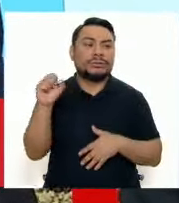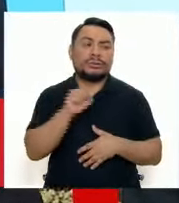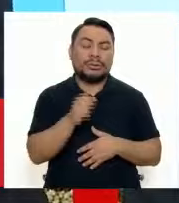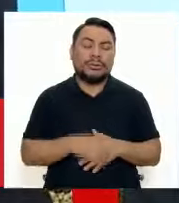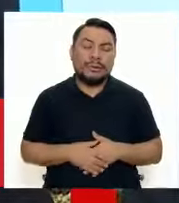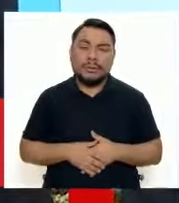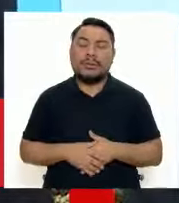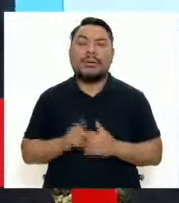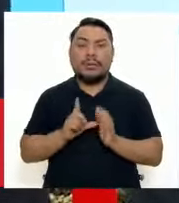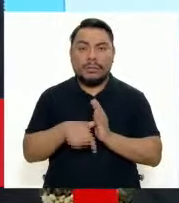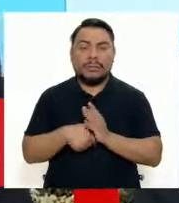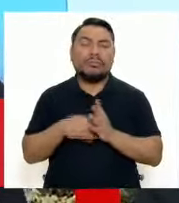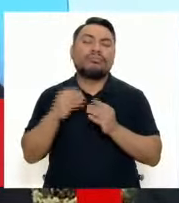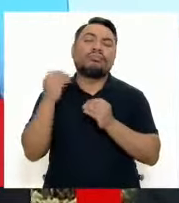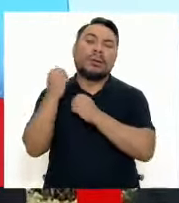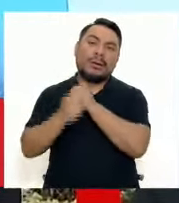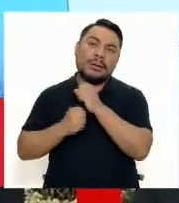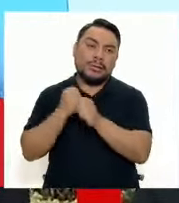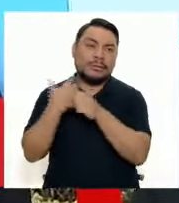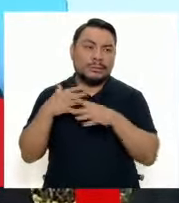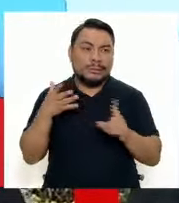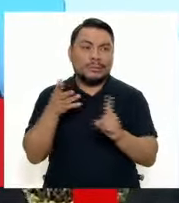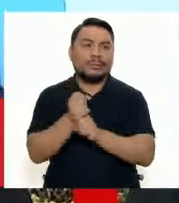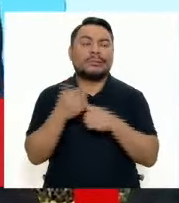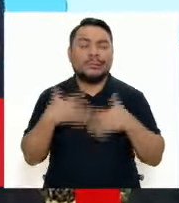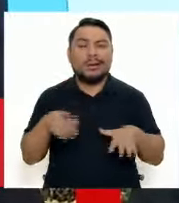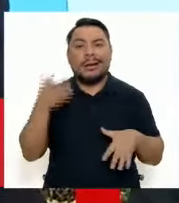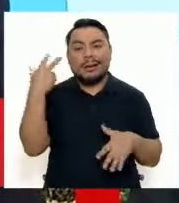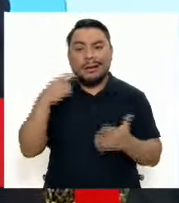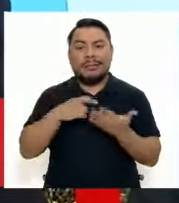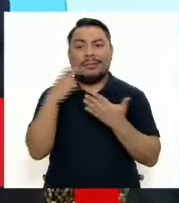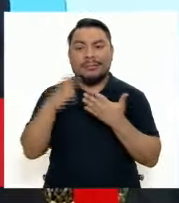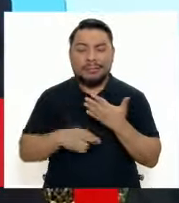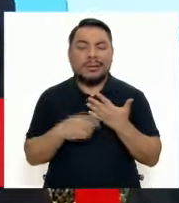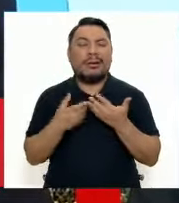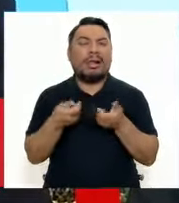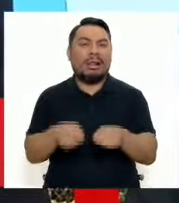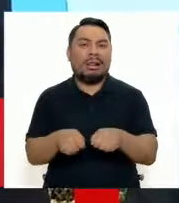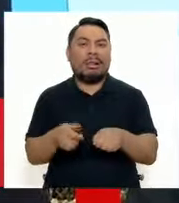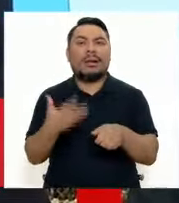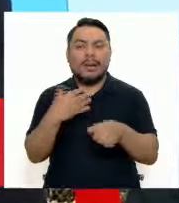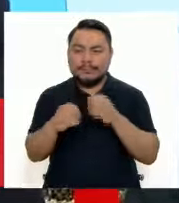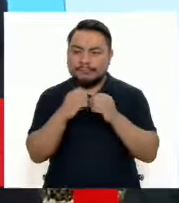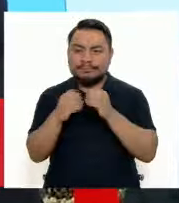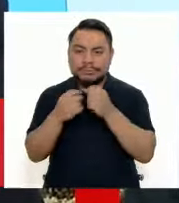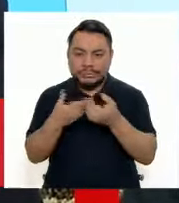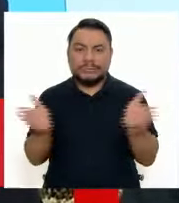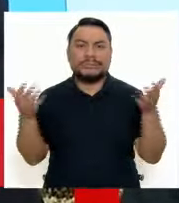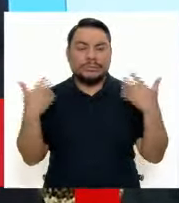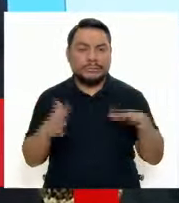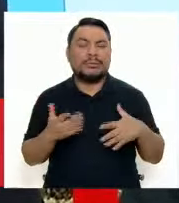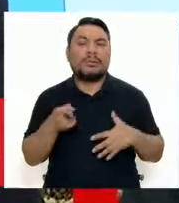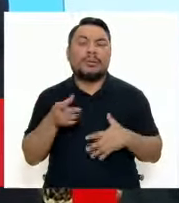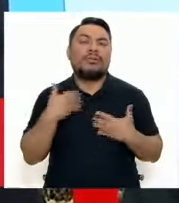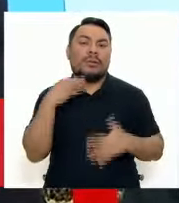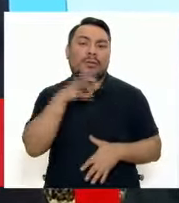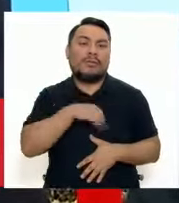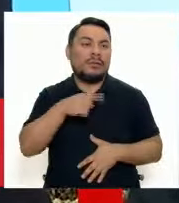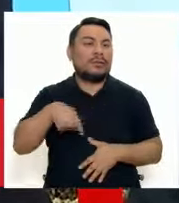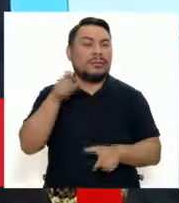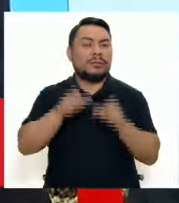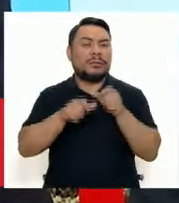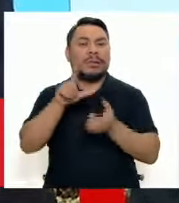y que luego de muchos años hemos logrado destrabar en esta gestión justamente para poder beneficiar a los